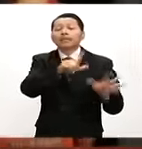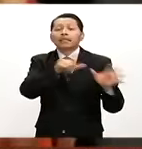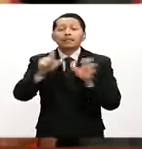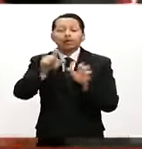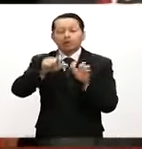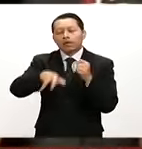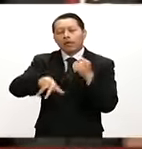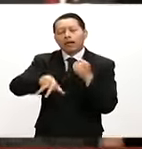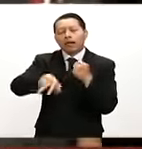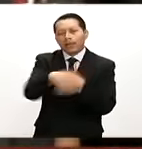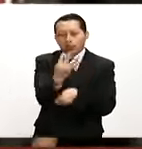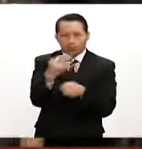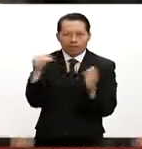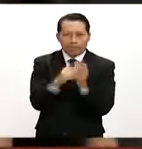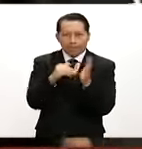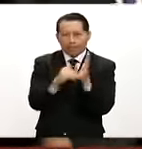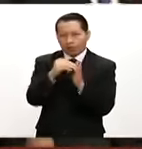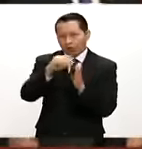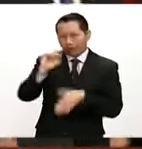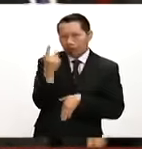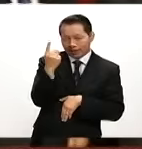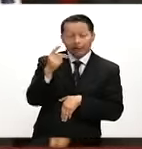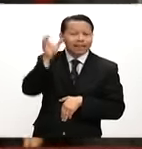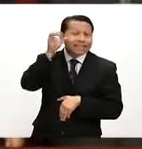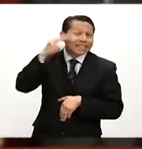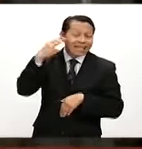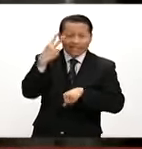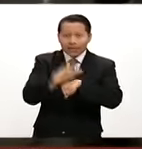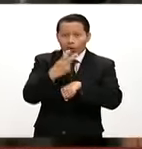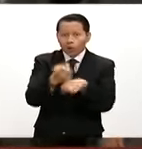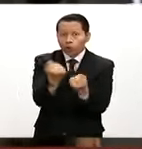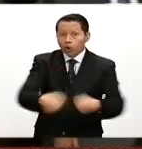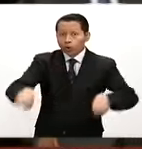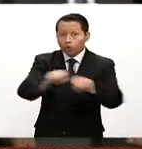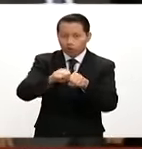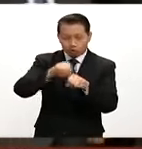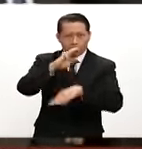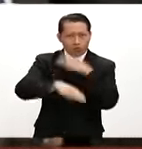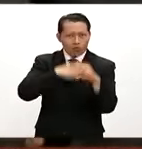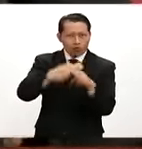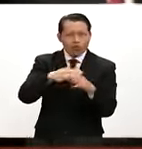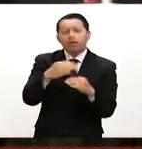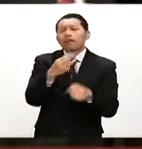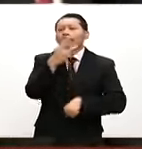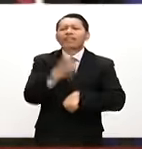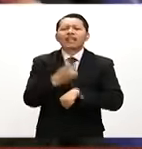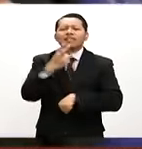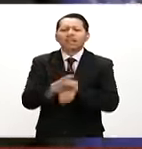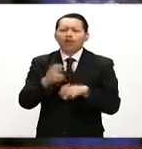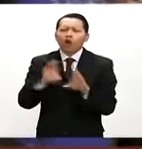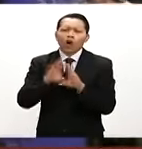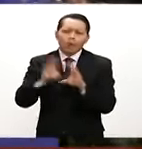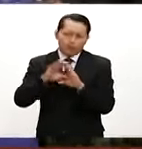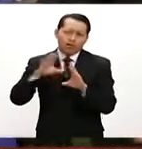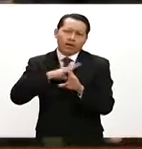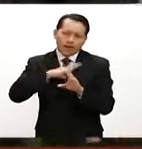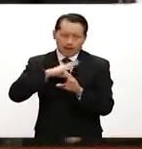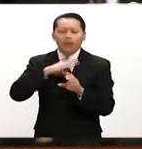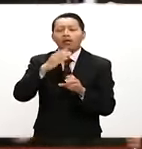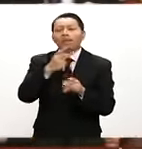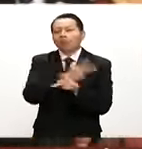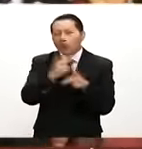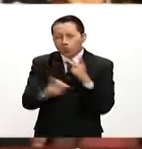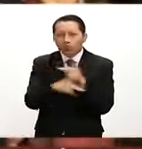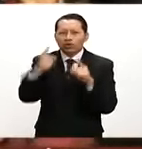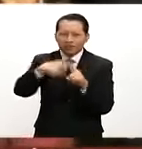mil millones de dólares. Además, China es el segundo socio comercial de México en el mundo y el tercer receptor de sus exportaciones. A su vez,